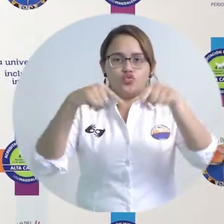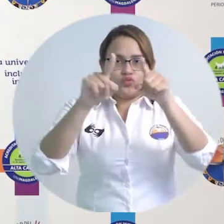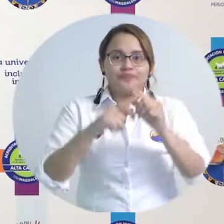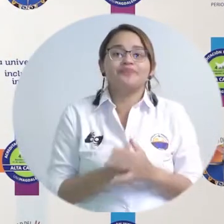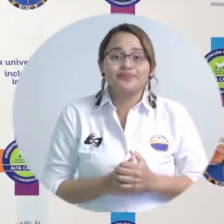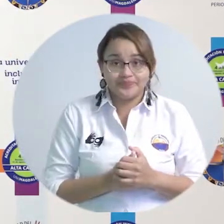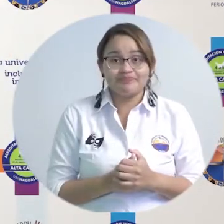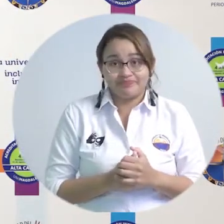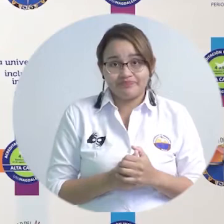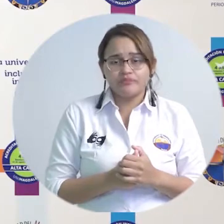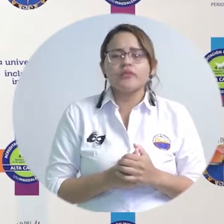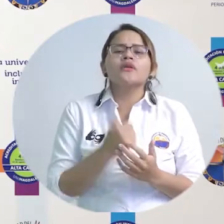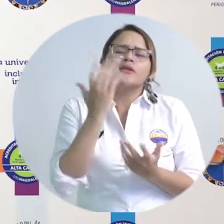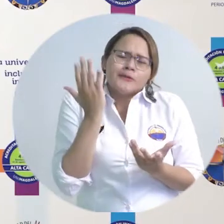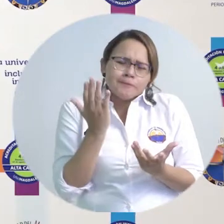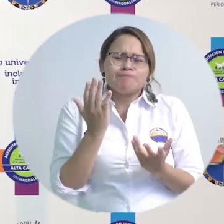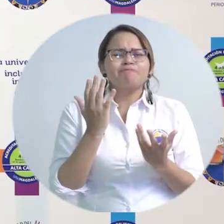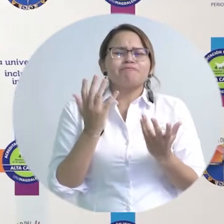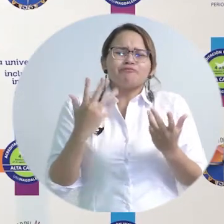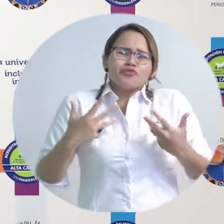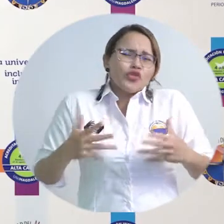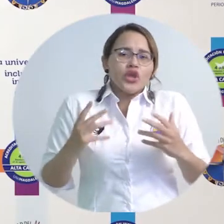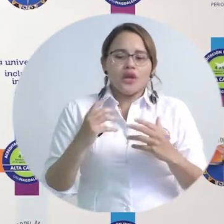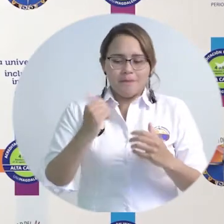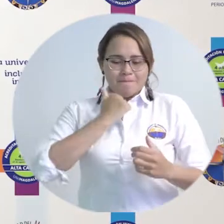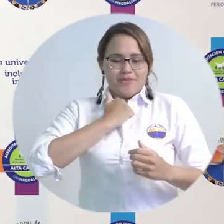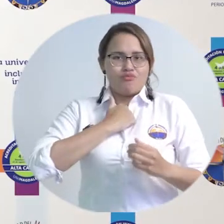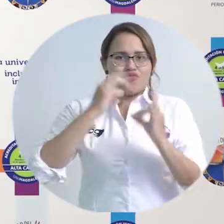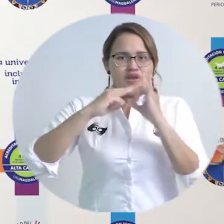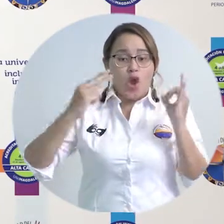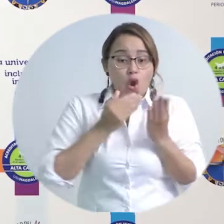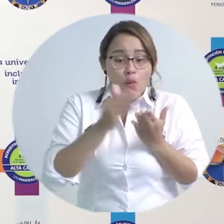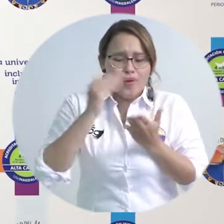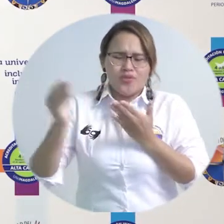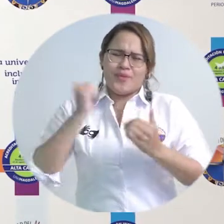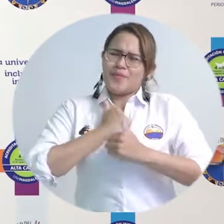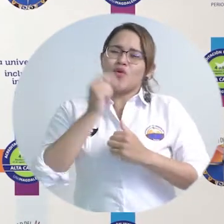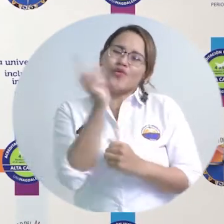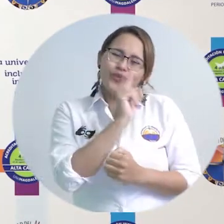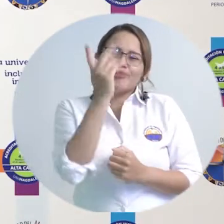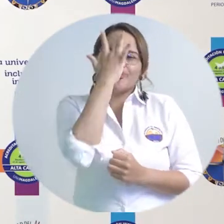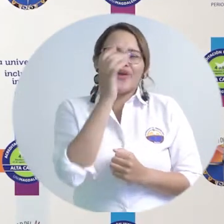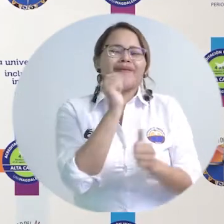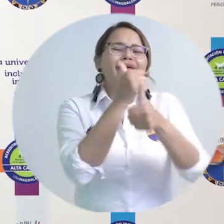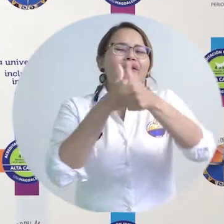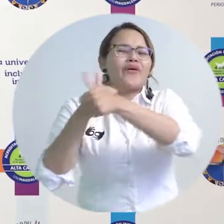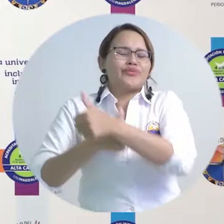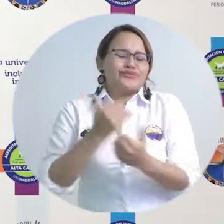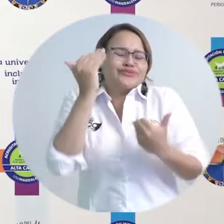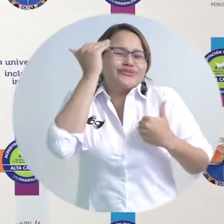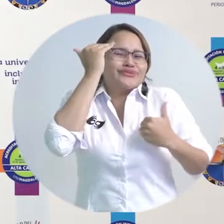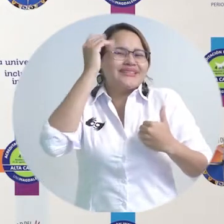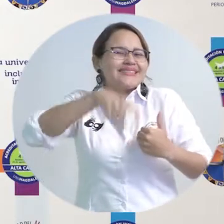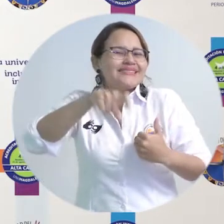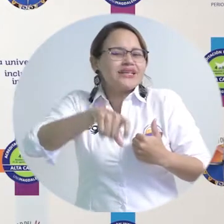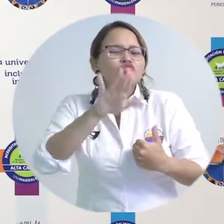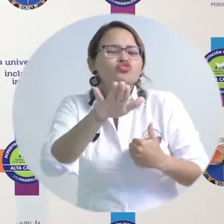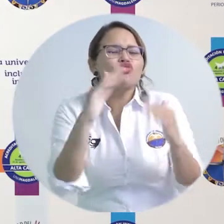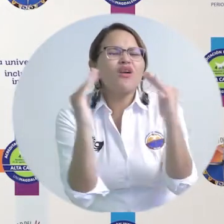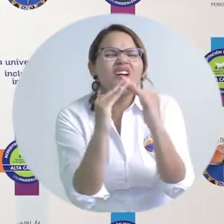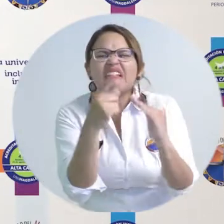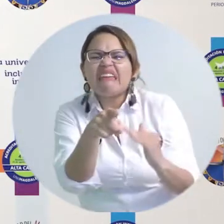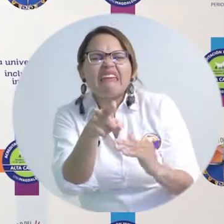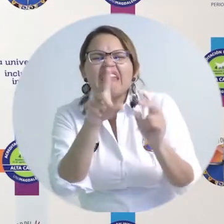sabemos que cada persona tiene diferentes intereses, pero lo importante es que cada persona sepa, cada joven nuestro, sepa que él y su